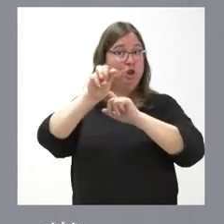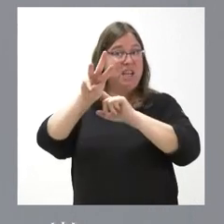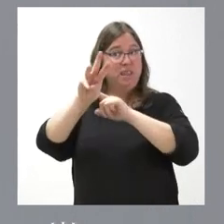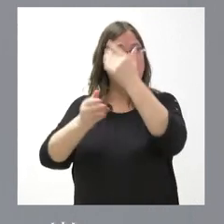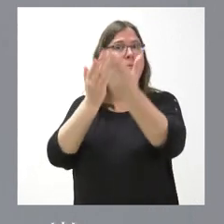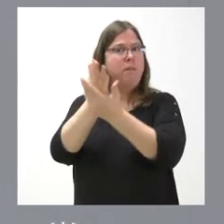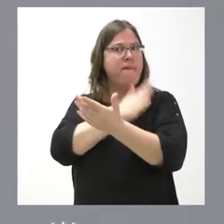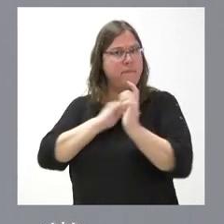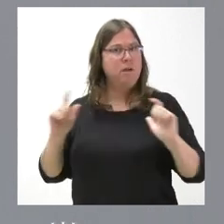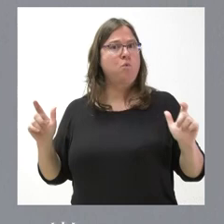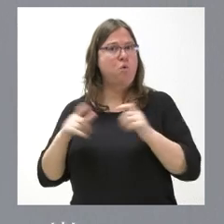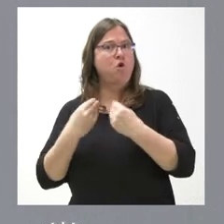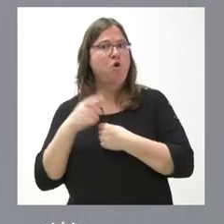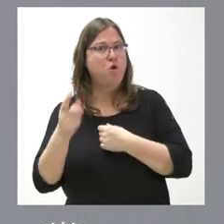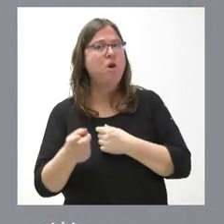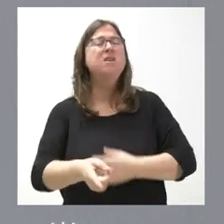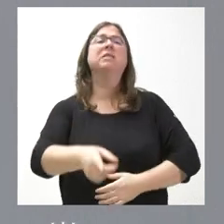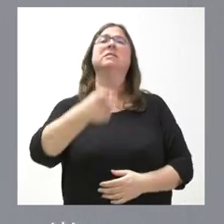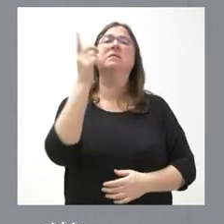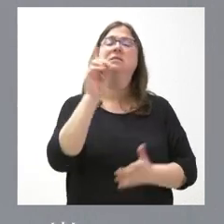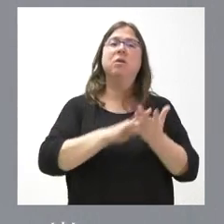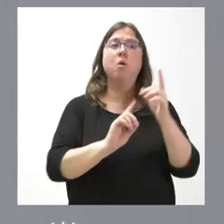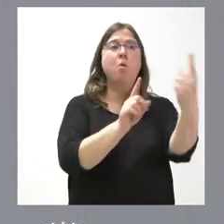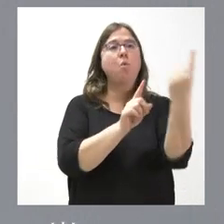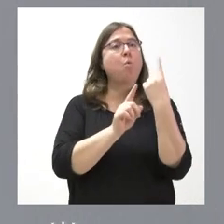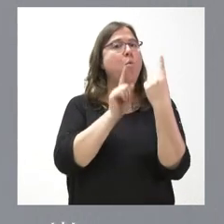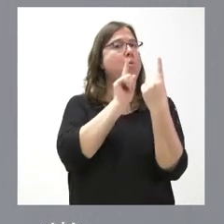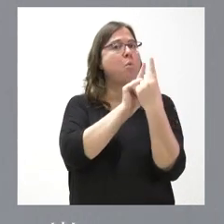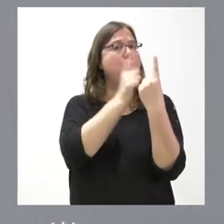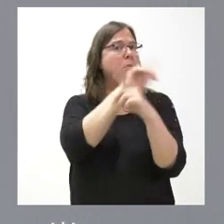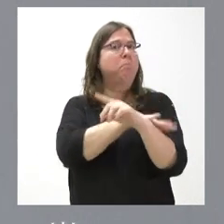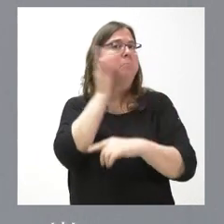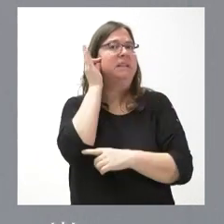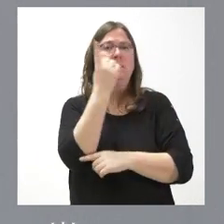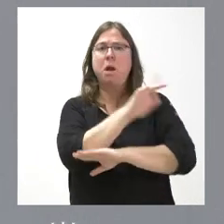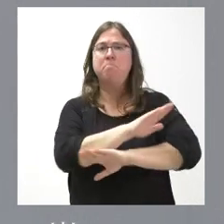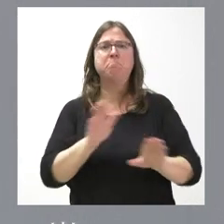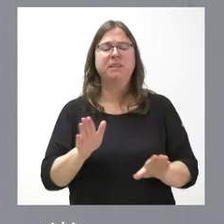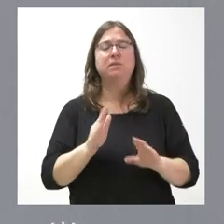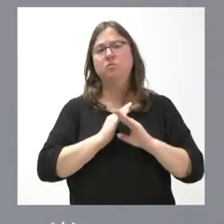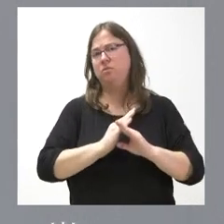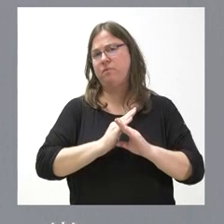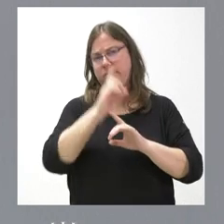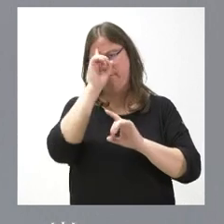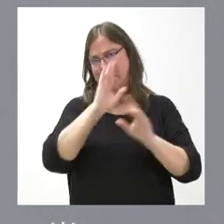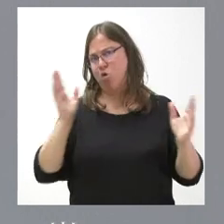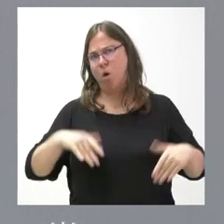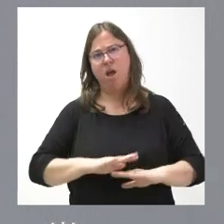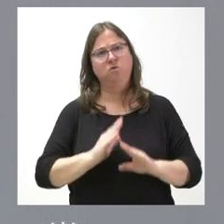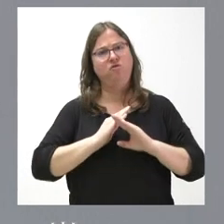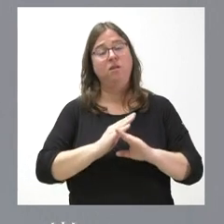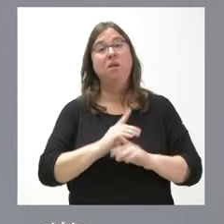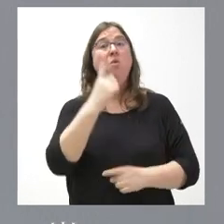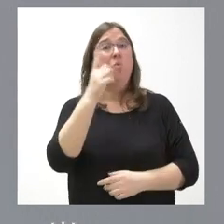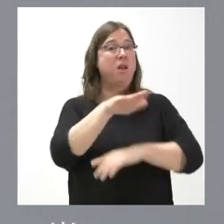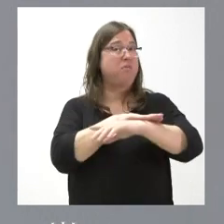pedido reunión, que solo se haya celebrado reunión con una de las ministras nos parece claramente insuficiente. Una de ellas incluso ha